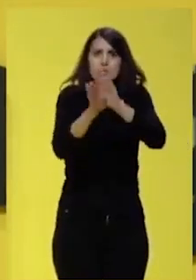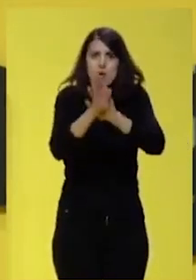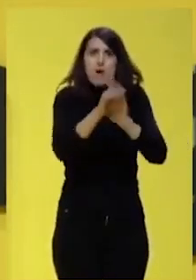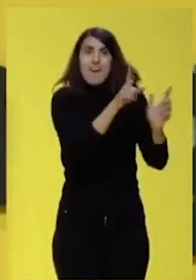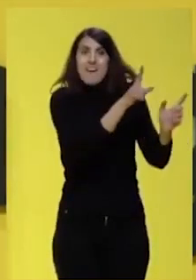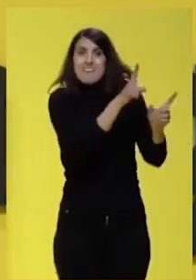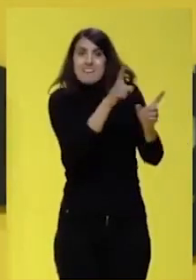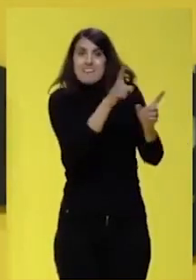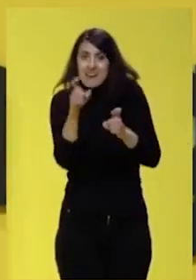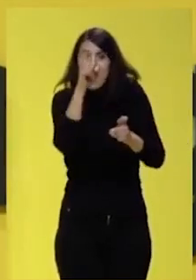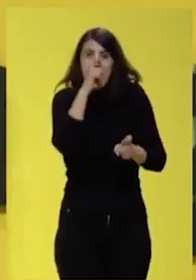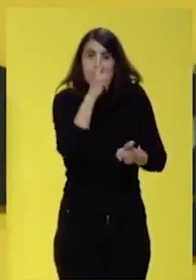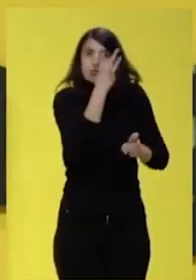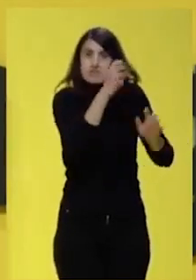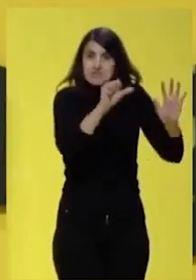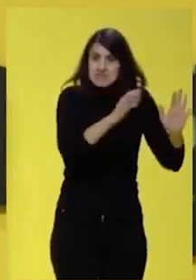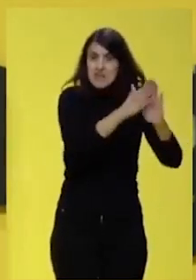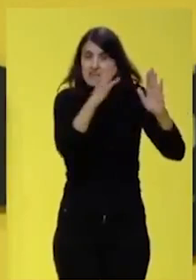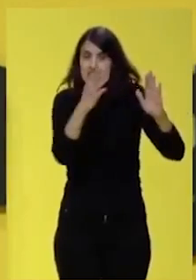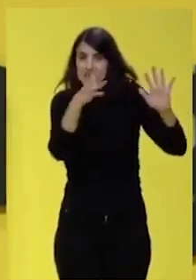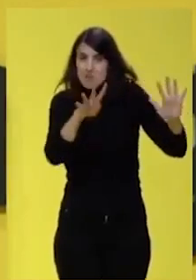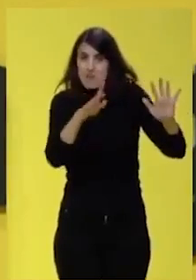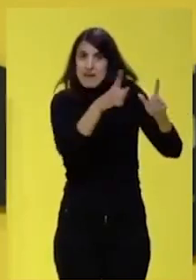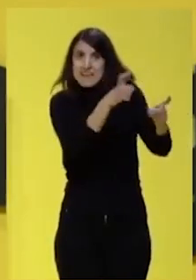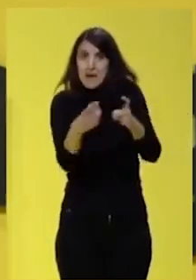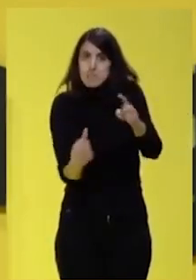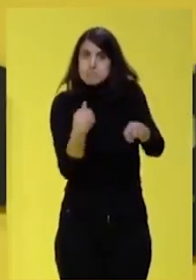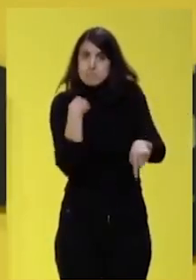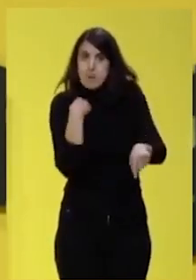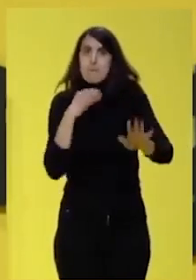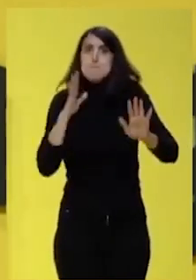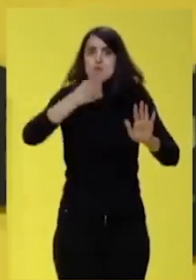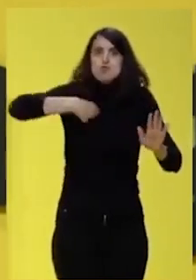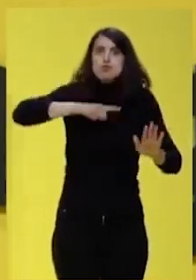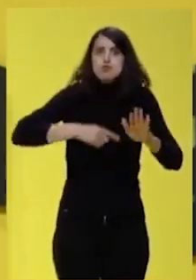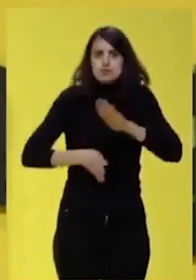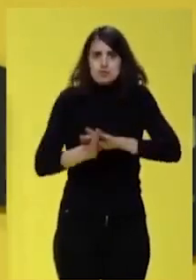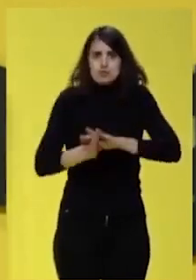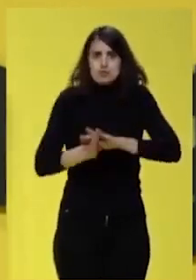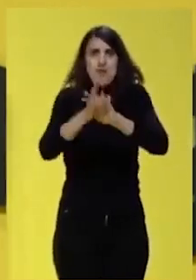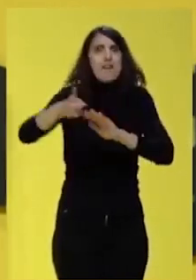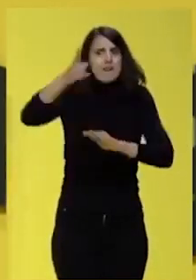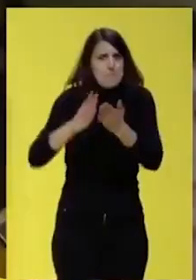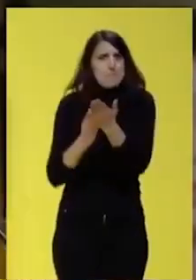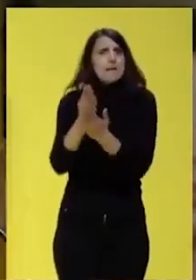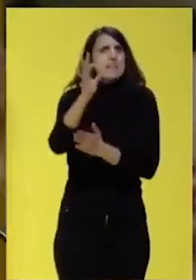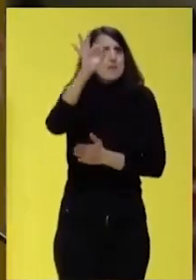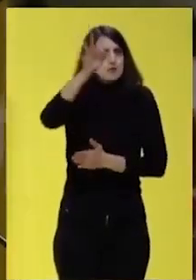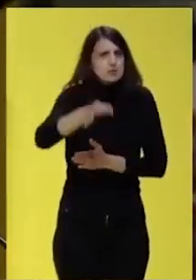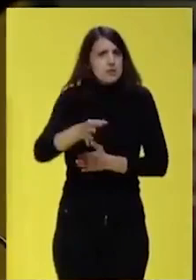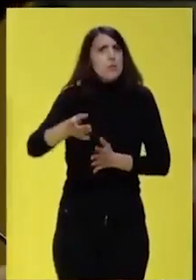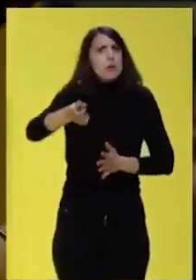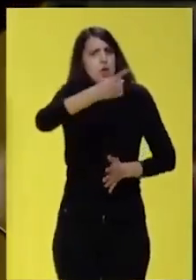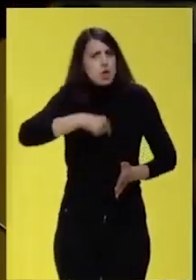una guerra en el año 36-39. Por lo tanto, pasasteis sí, pero aquí estamos otra vez con nuestras